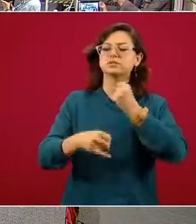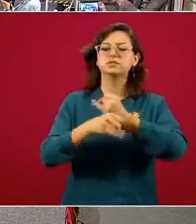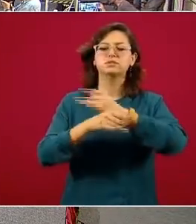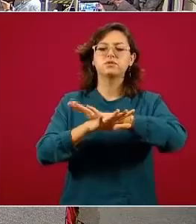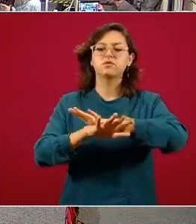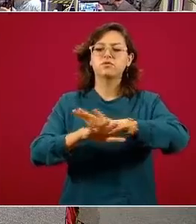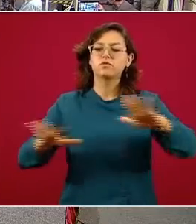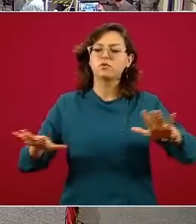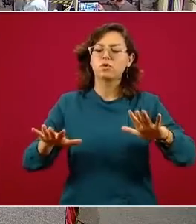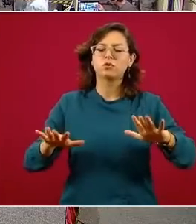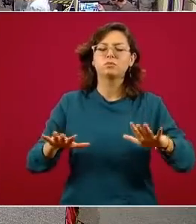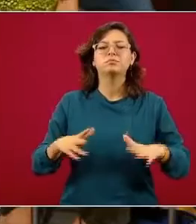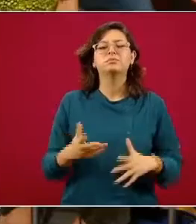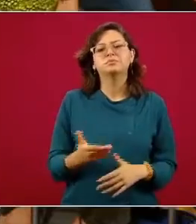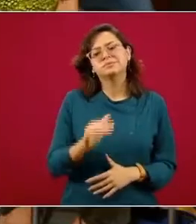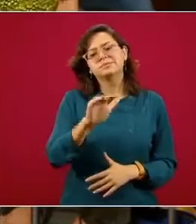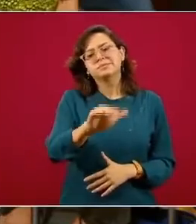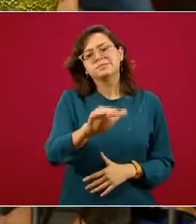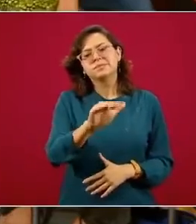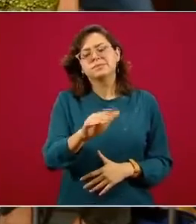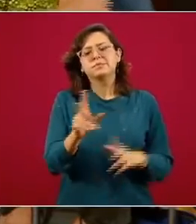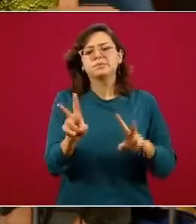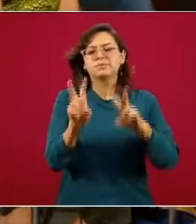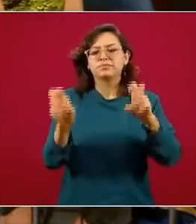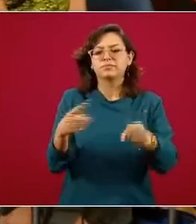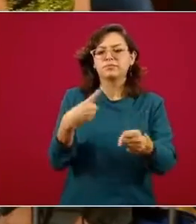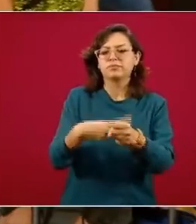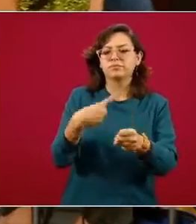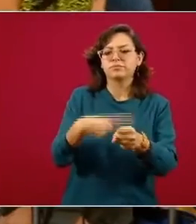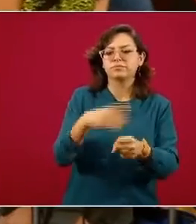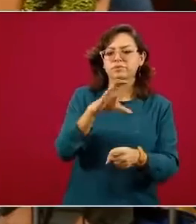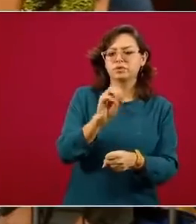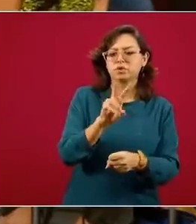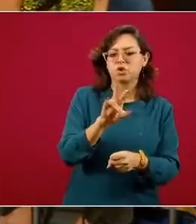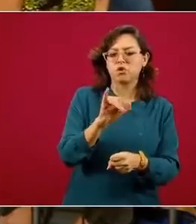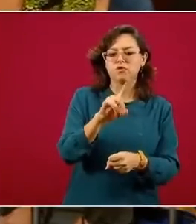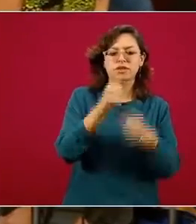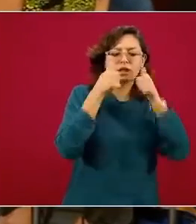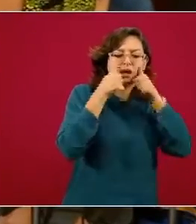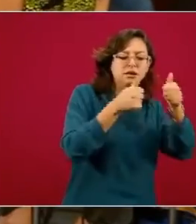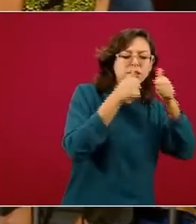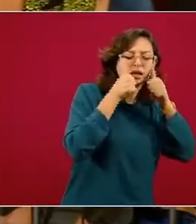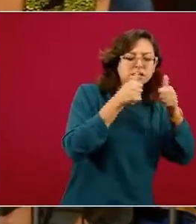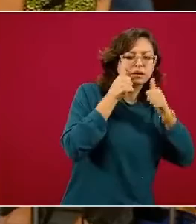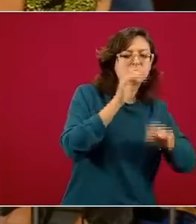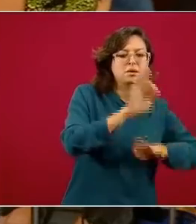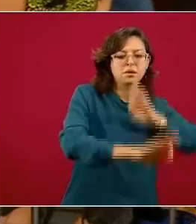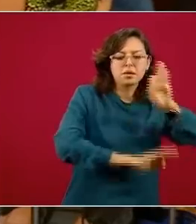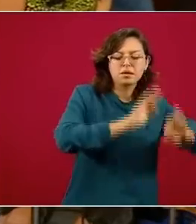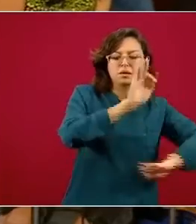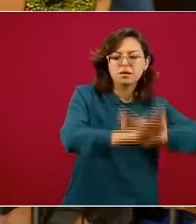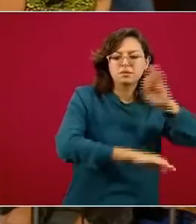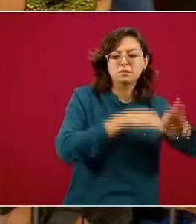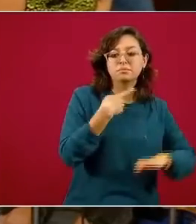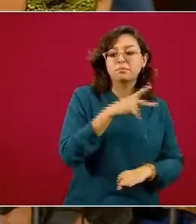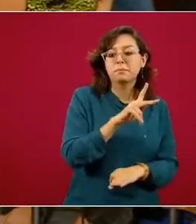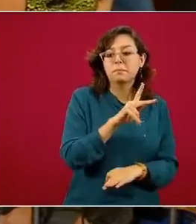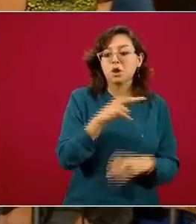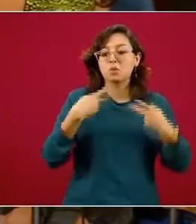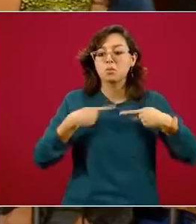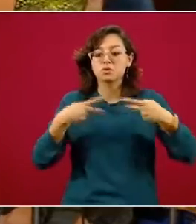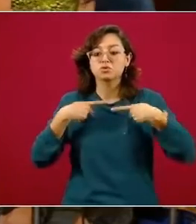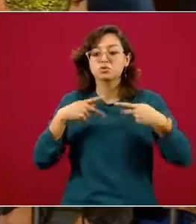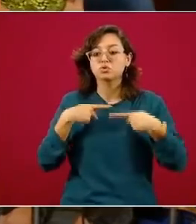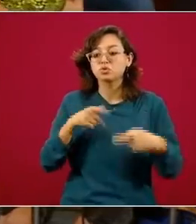pues, priorizar la atención a enfermos de COVID ha ocasionado que algunos enfermos